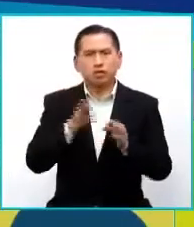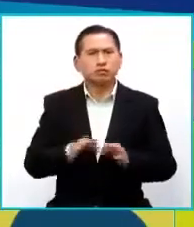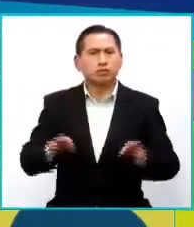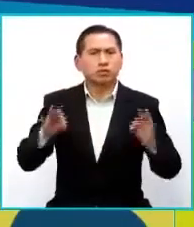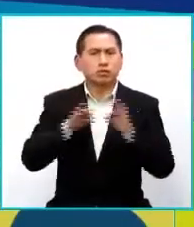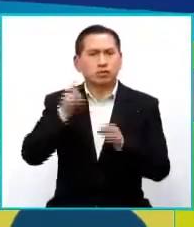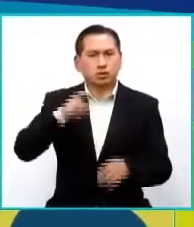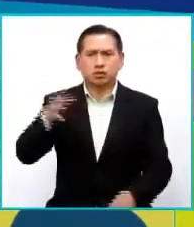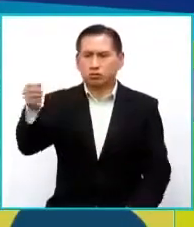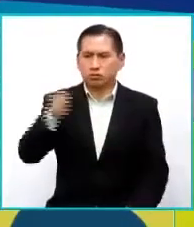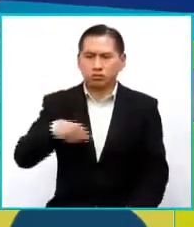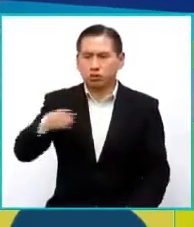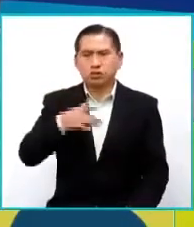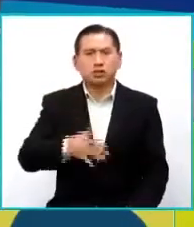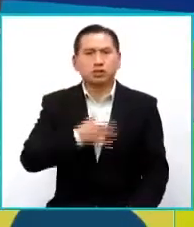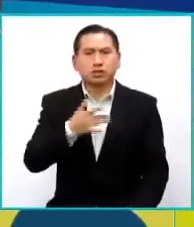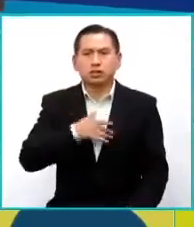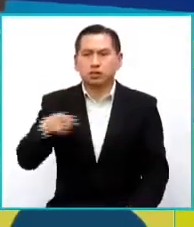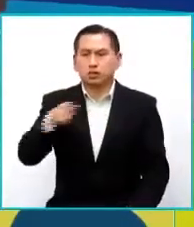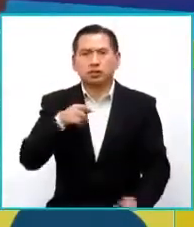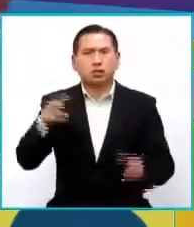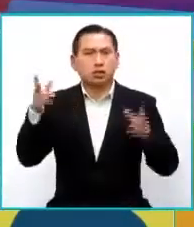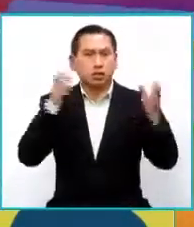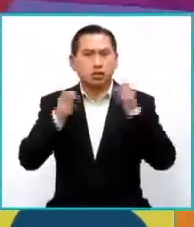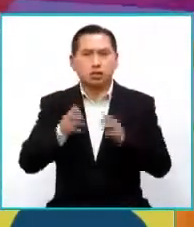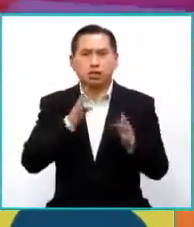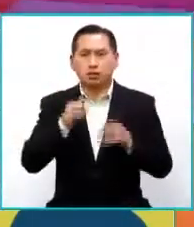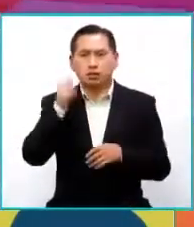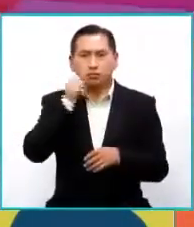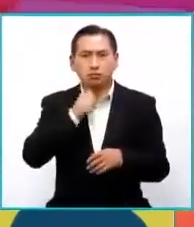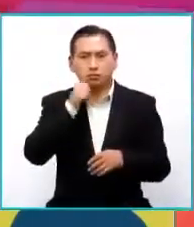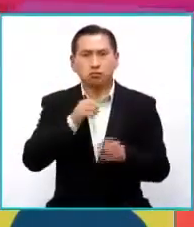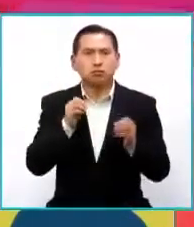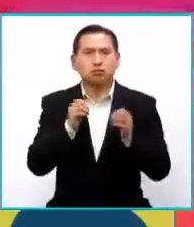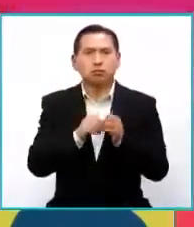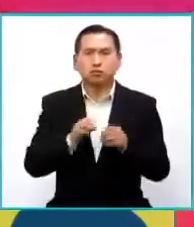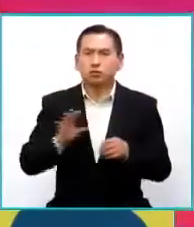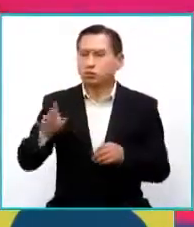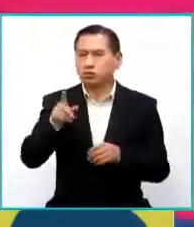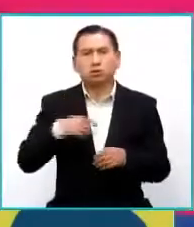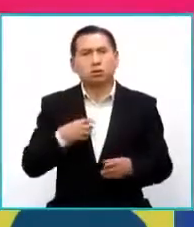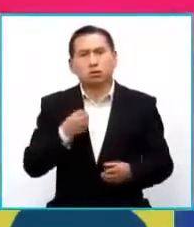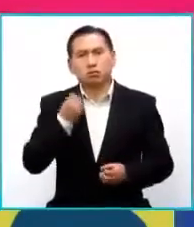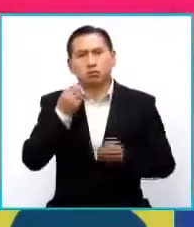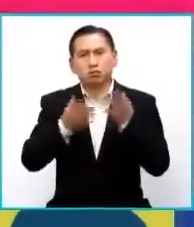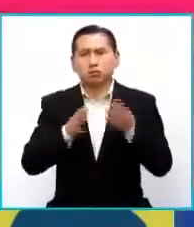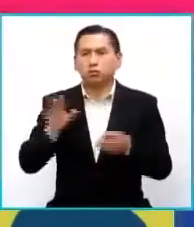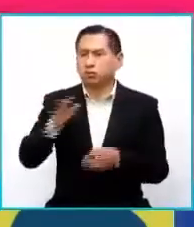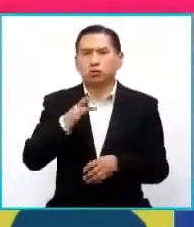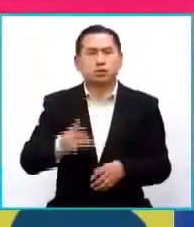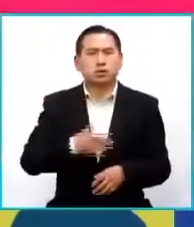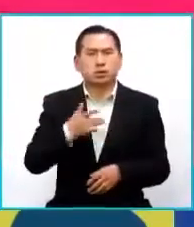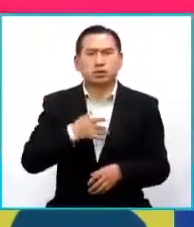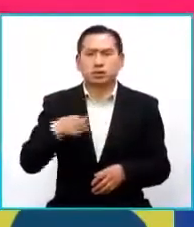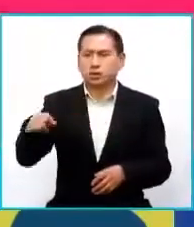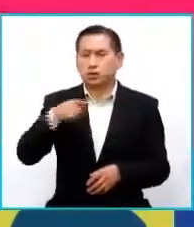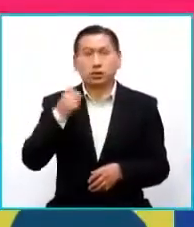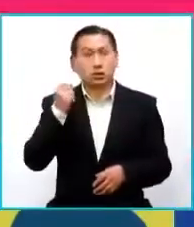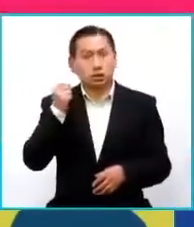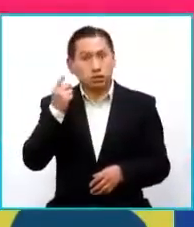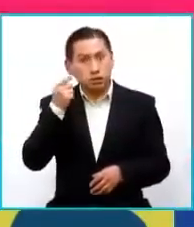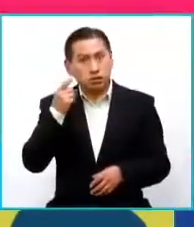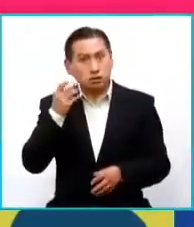también estén ahí sintiendo y escuchando lo que dicen las chicas y para que ellos también expresen y se den cuenta de